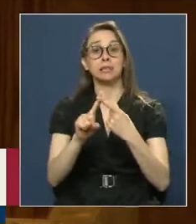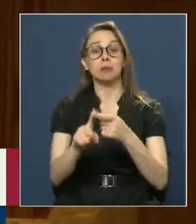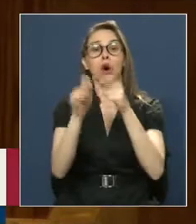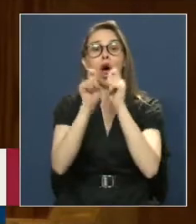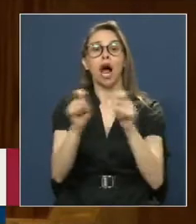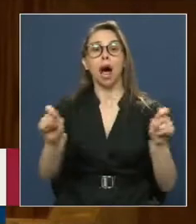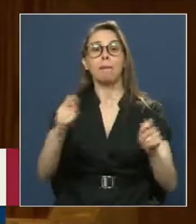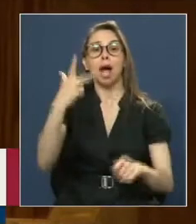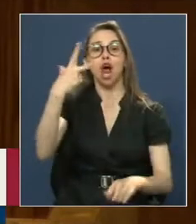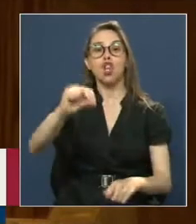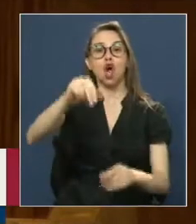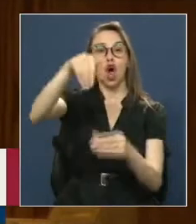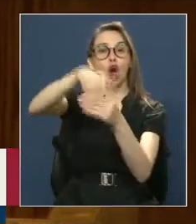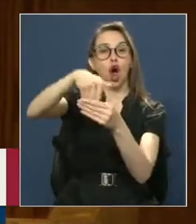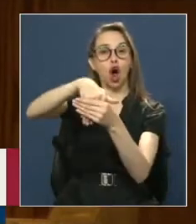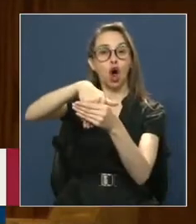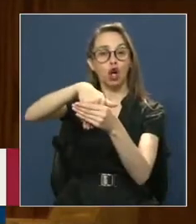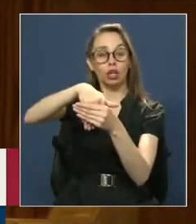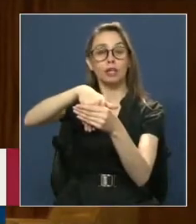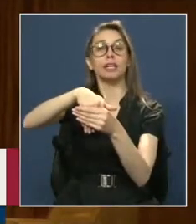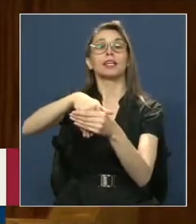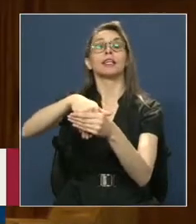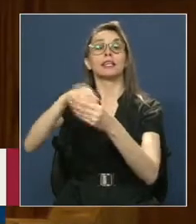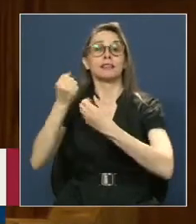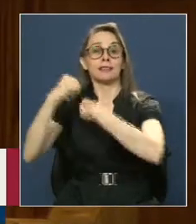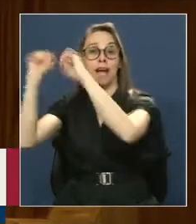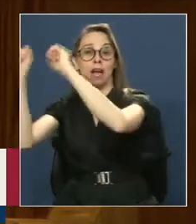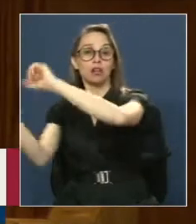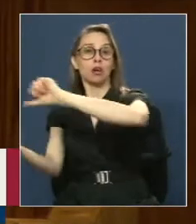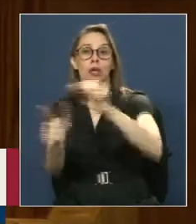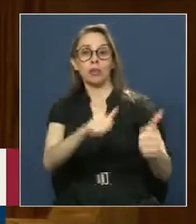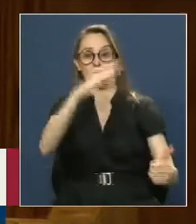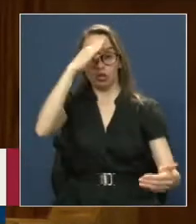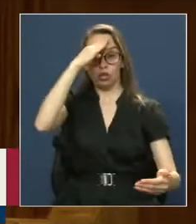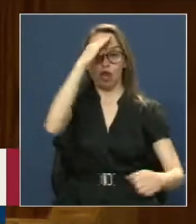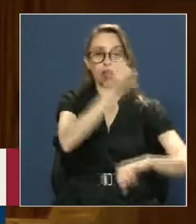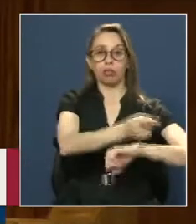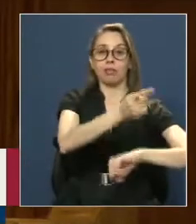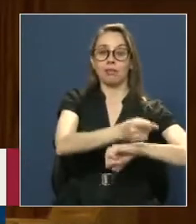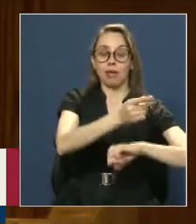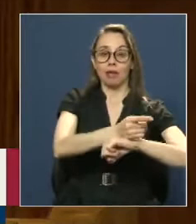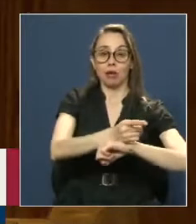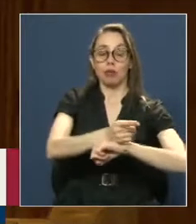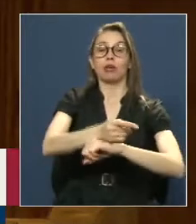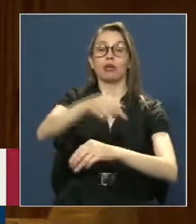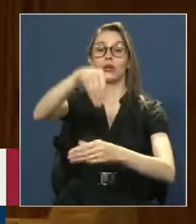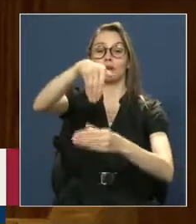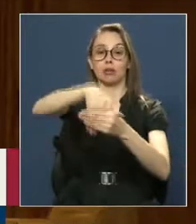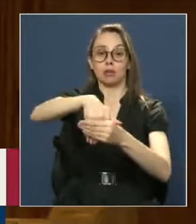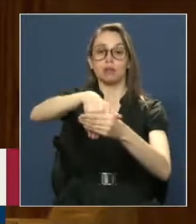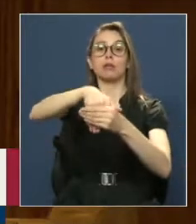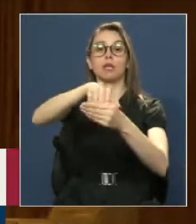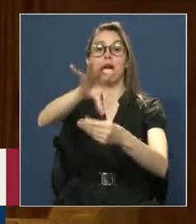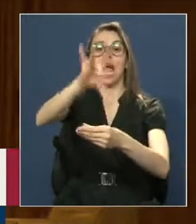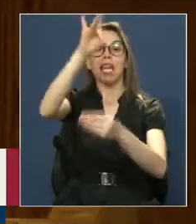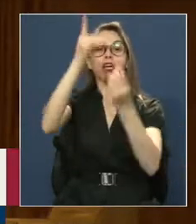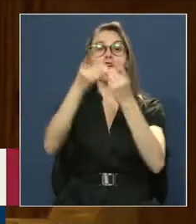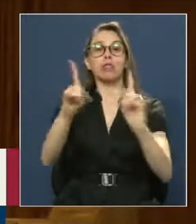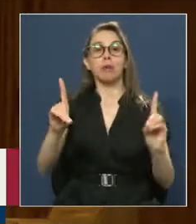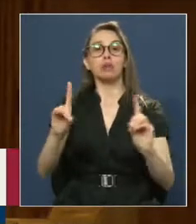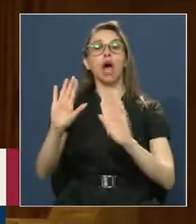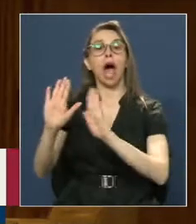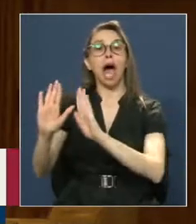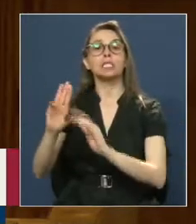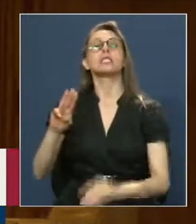Que permitió Finalmente Derrotar A la tiranía En las urnas Del modo Democrático En que Maurá